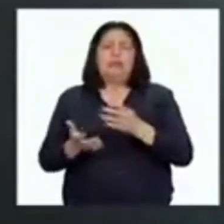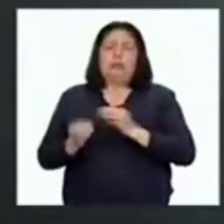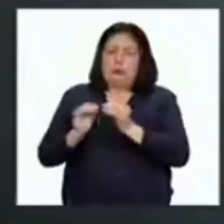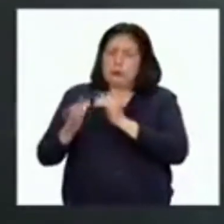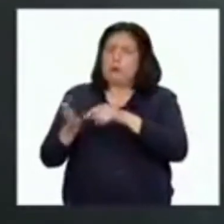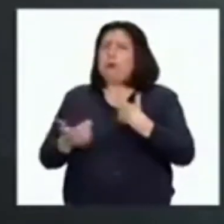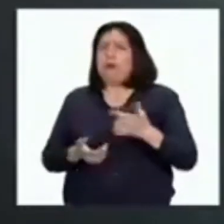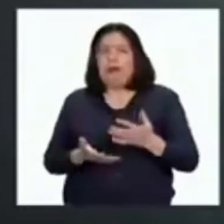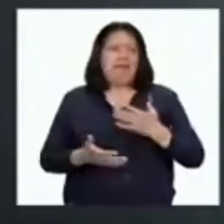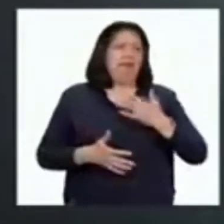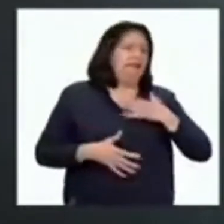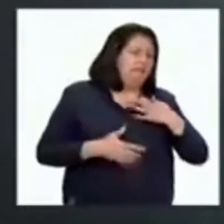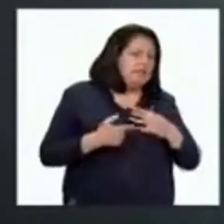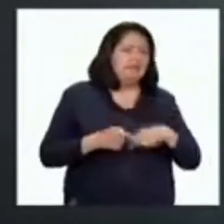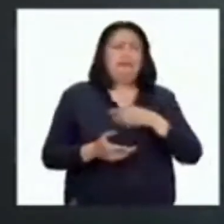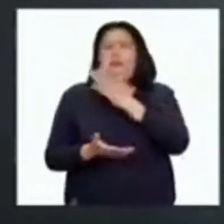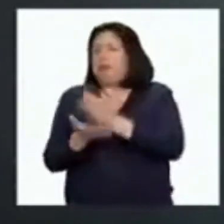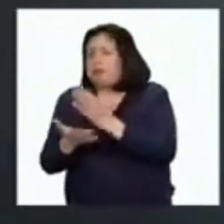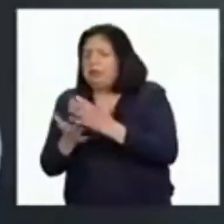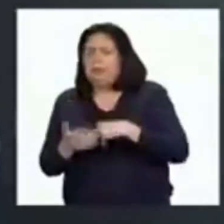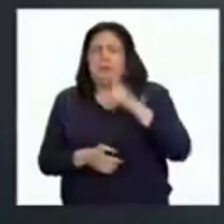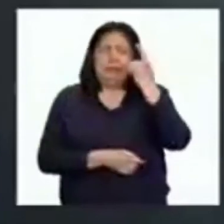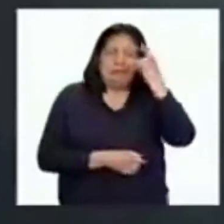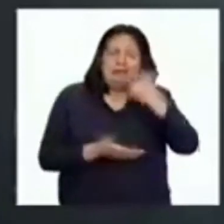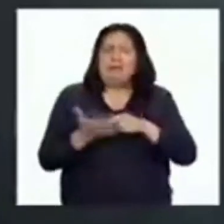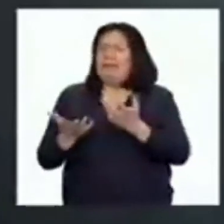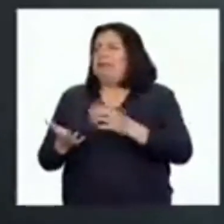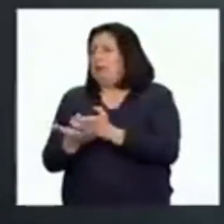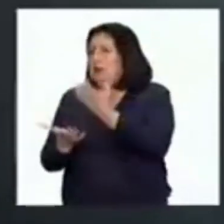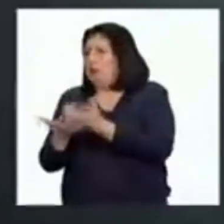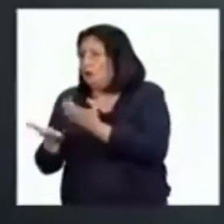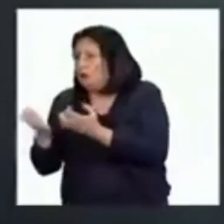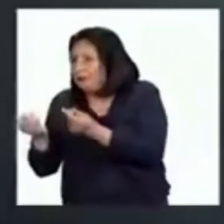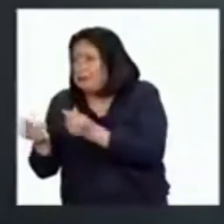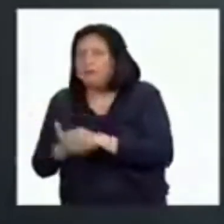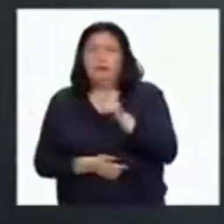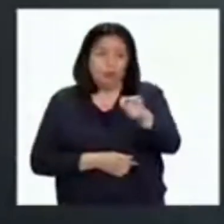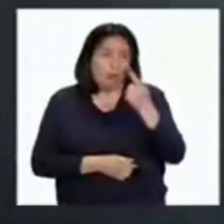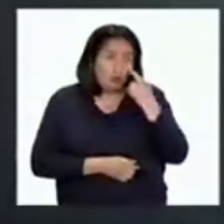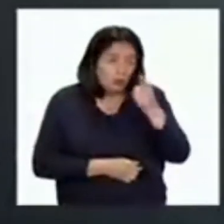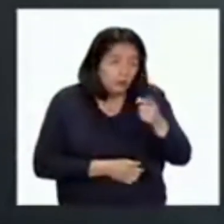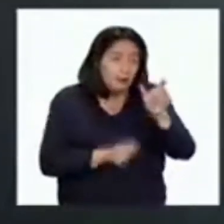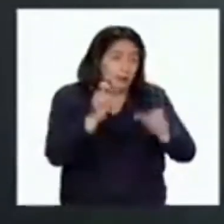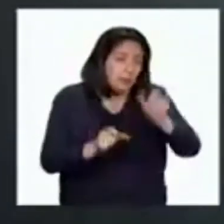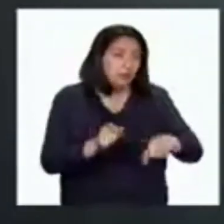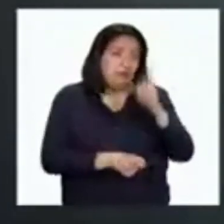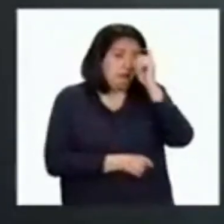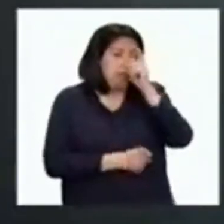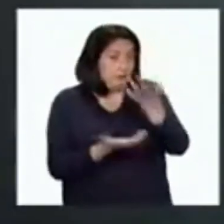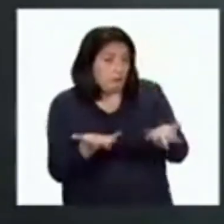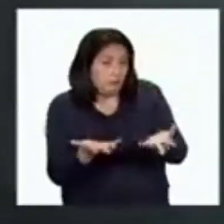económicas. Y seguramente conoces a alguna persona que ha pasado alguna dificultad. Todos hemos pasado por alguna.